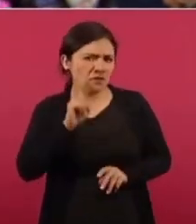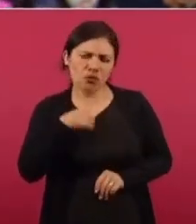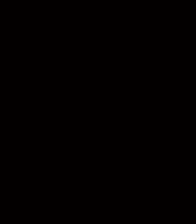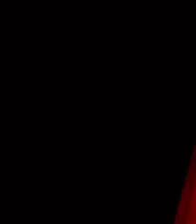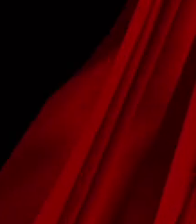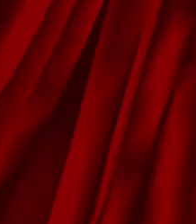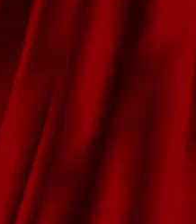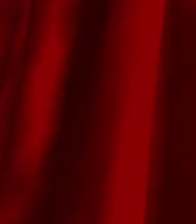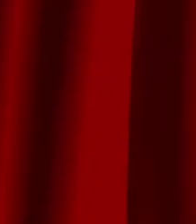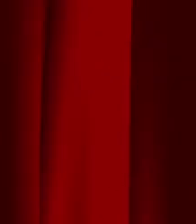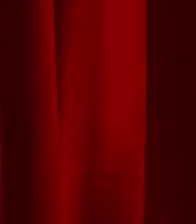hacemos ese compromiso.